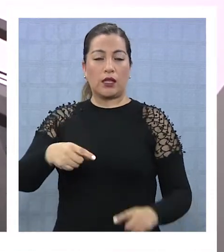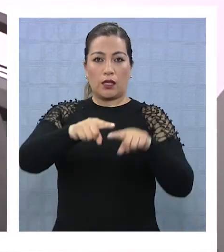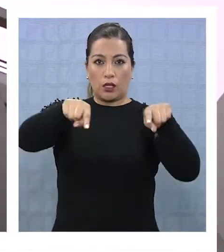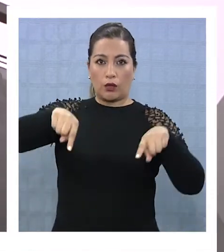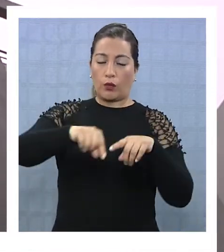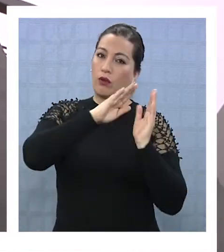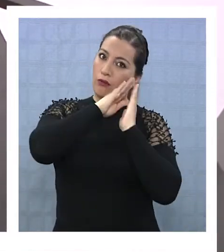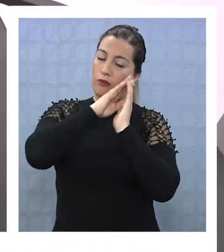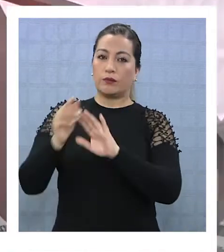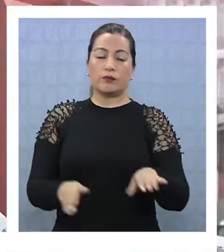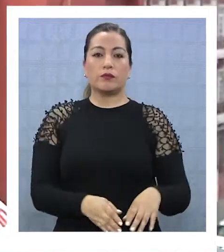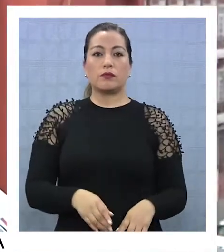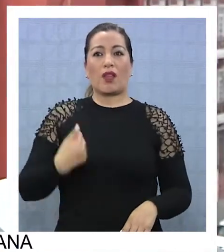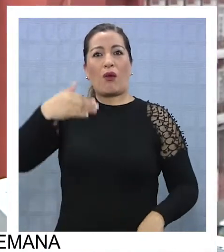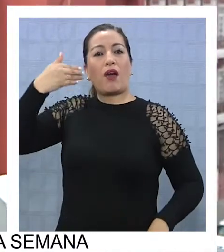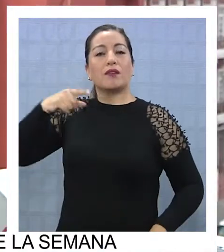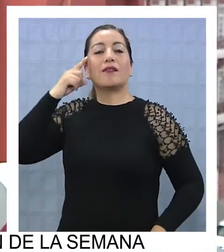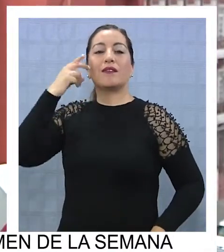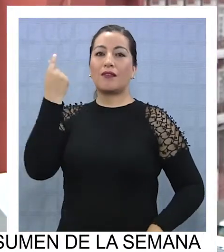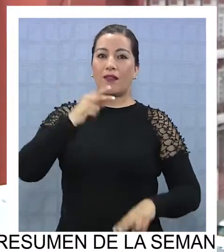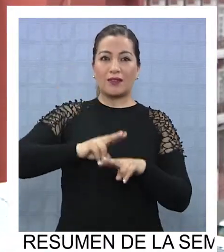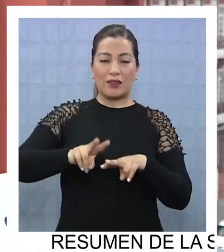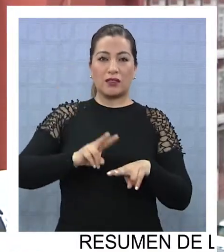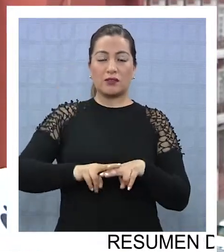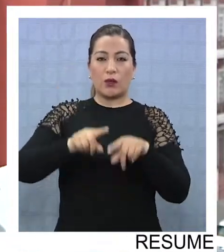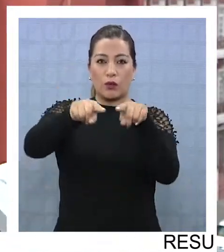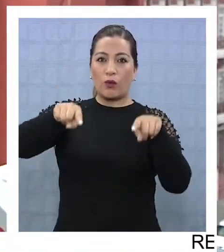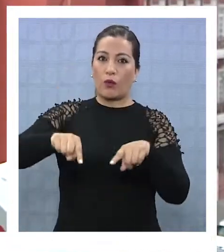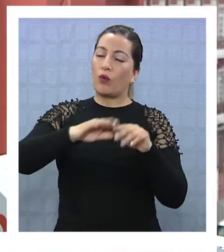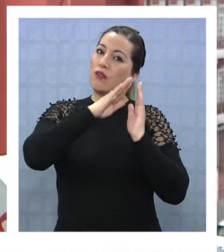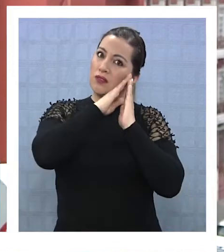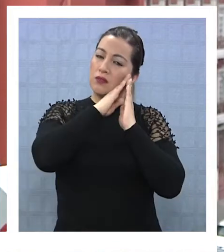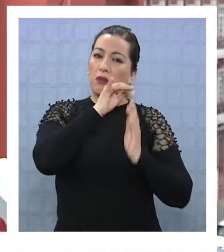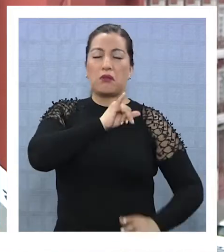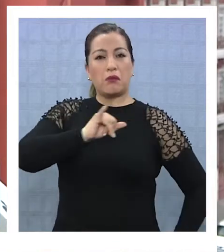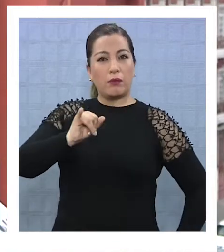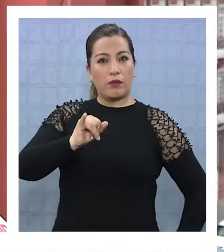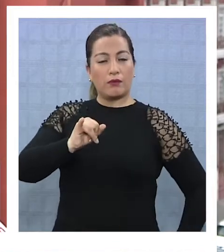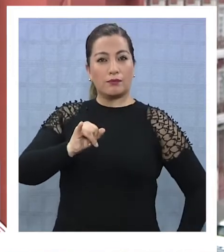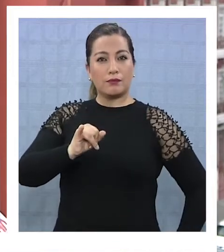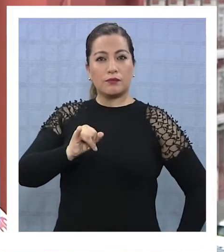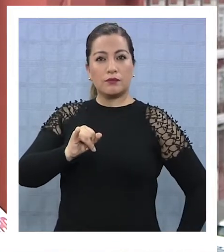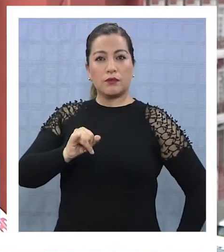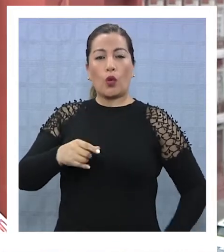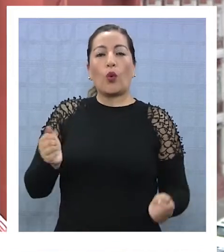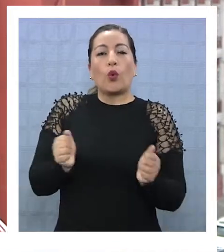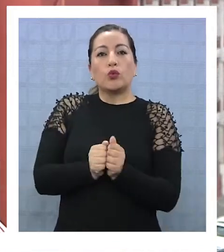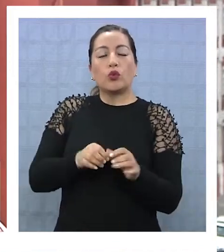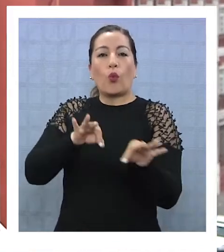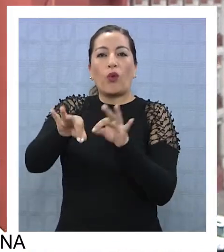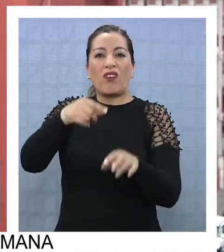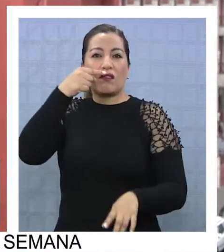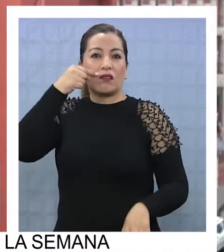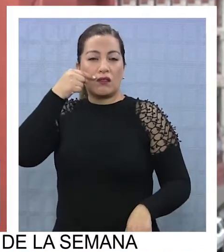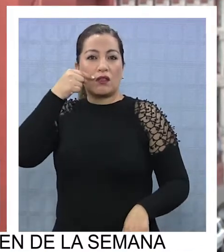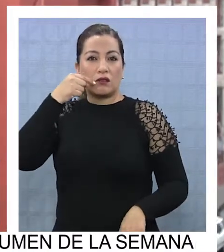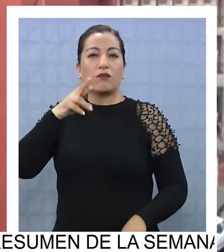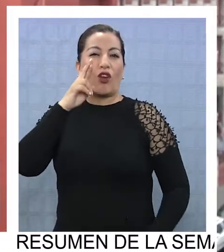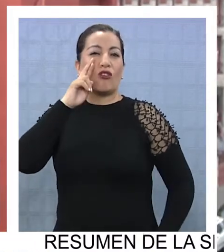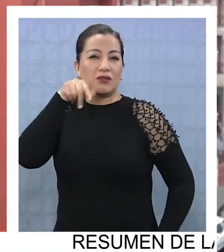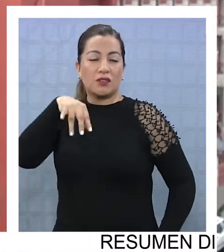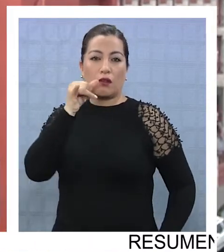habitaciones. Aquí originalmente fue la idea de hacer algunas habitaciones atrás, pero después, bueno, con un arquitecto